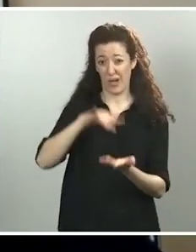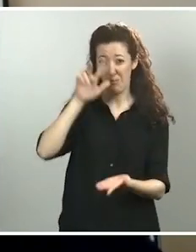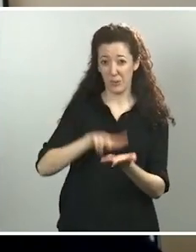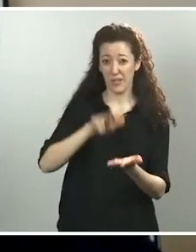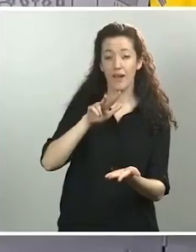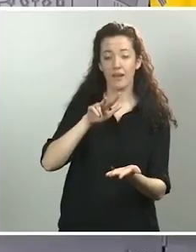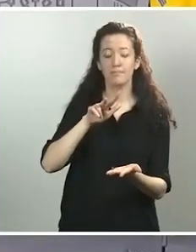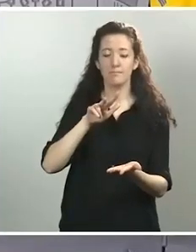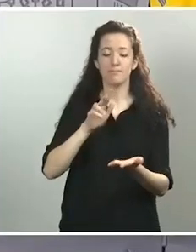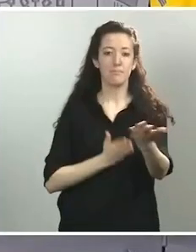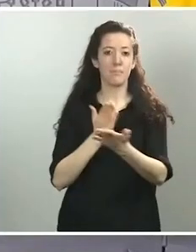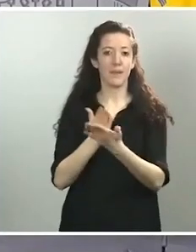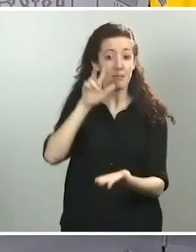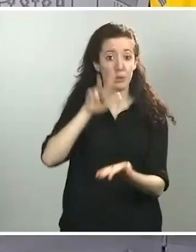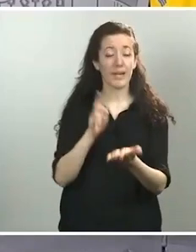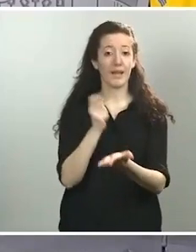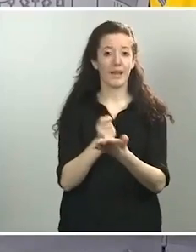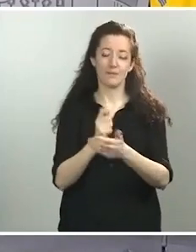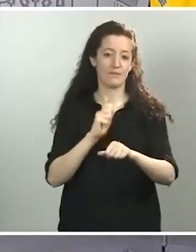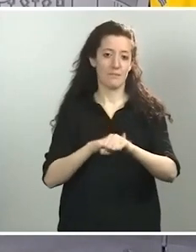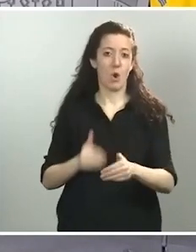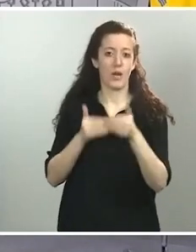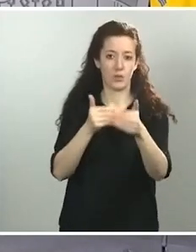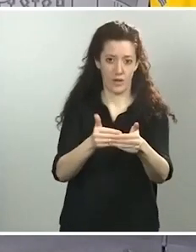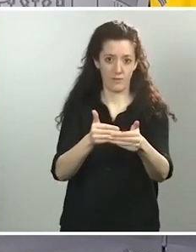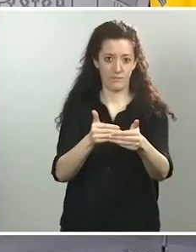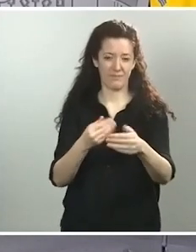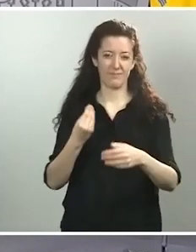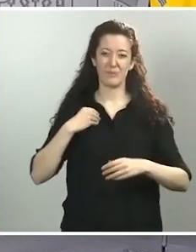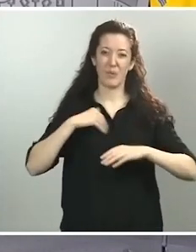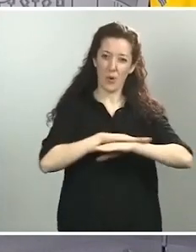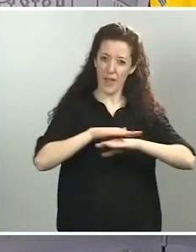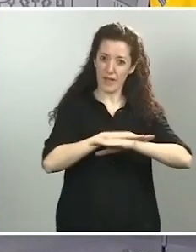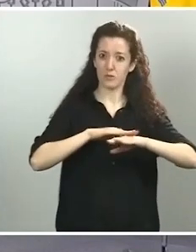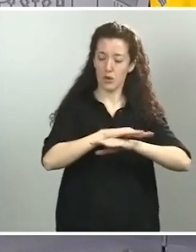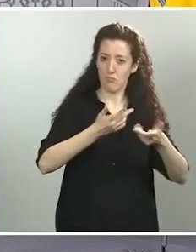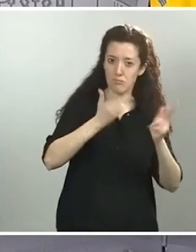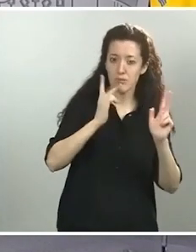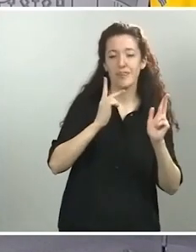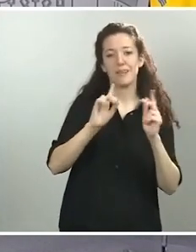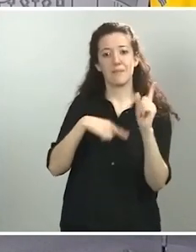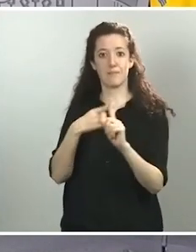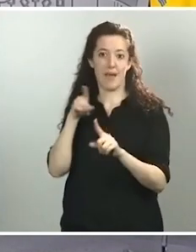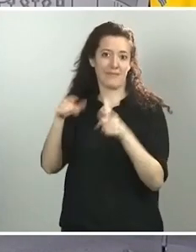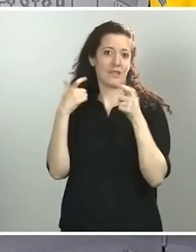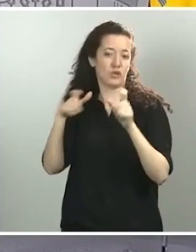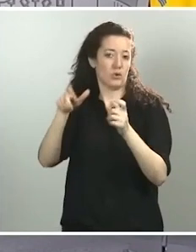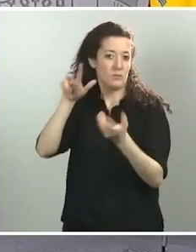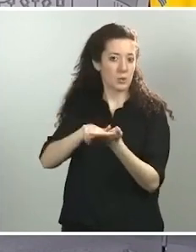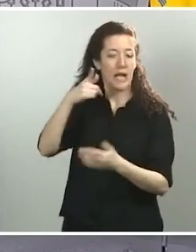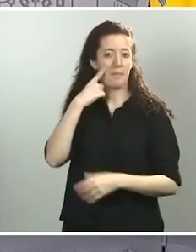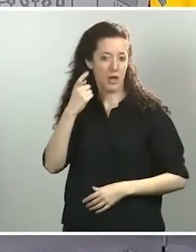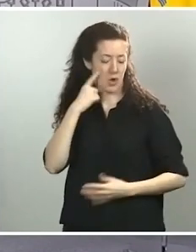moratoria hipotecaria, tanto a la facilitada por el Gobierno como a la que han ampliado el propio sector. ¿No les parece que es un porcentaje